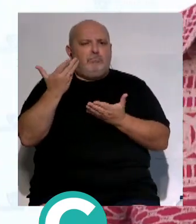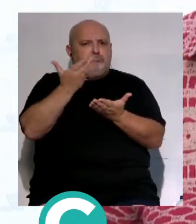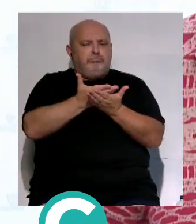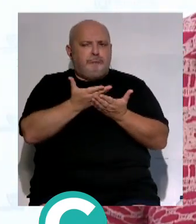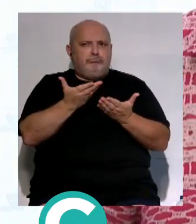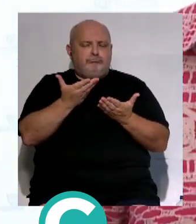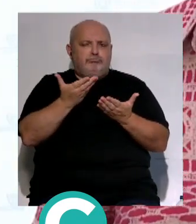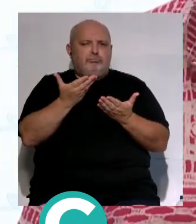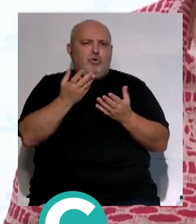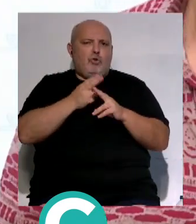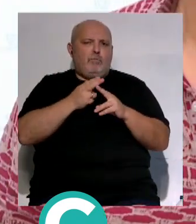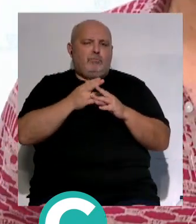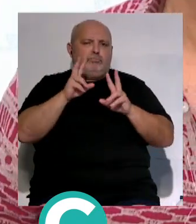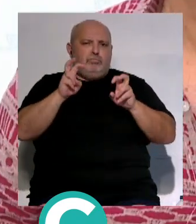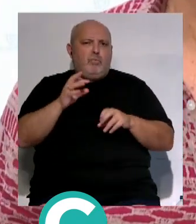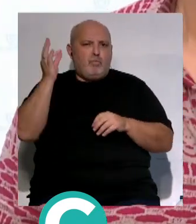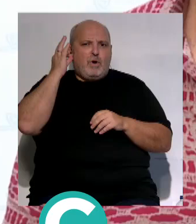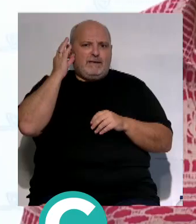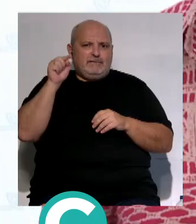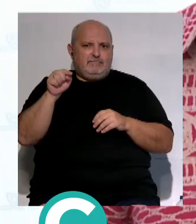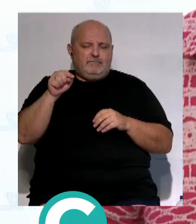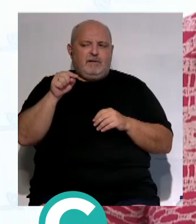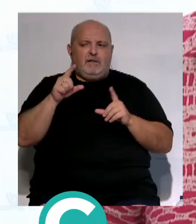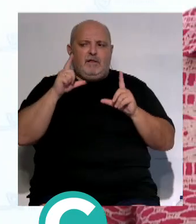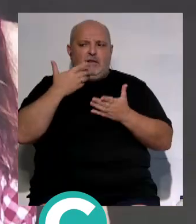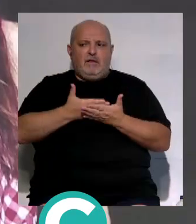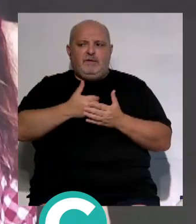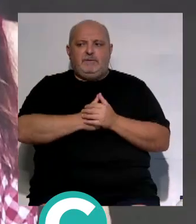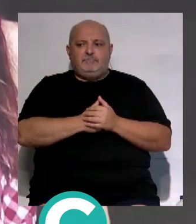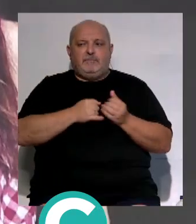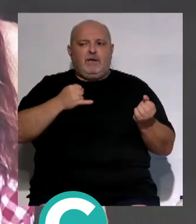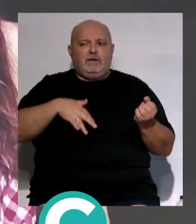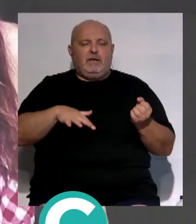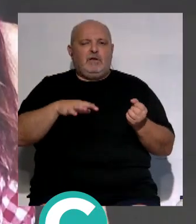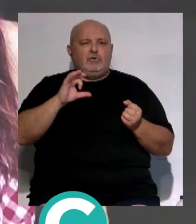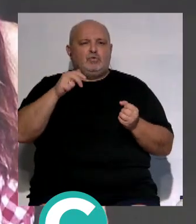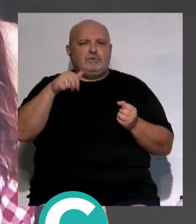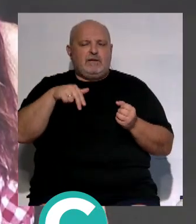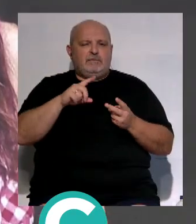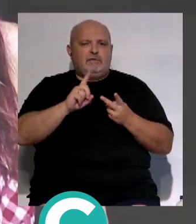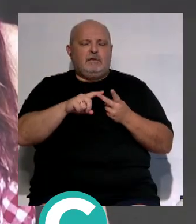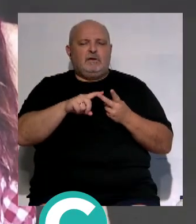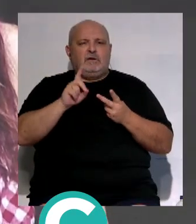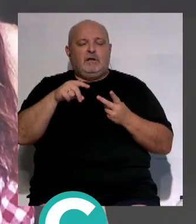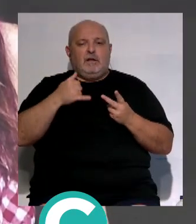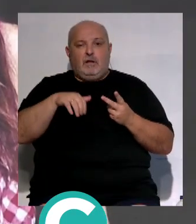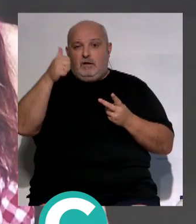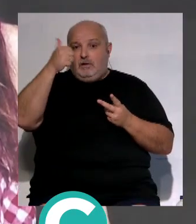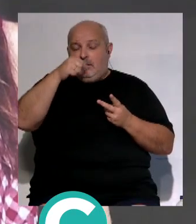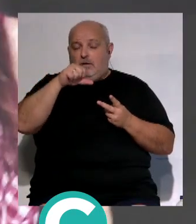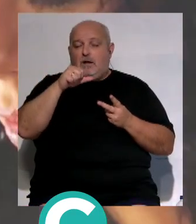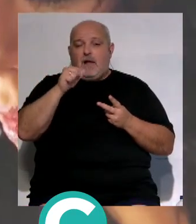tienen nombre propio estas mujeres que vienen y lo van a demostrar. La guitarrista Susan Santos el también guitarrista y